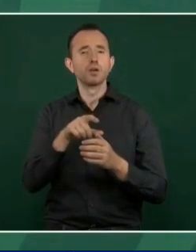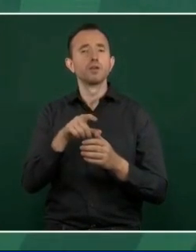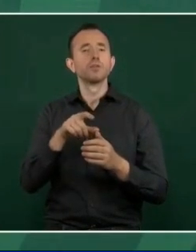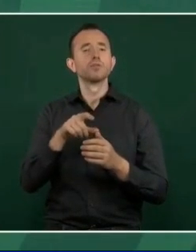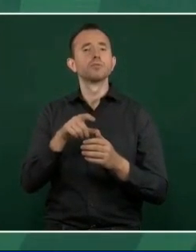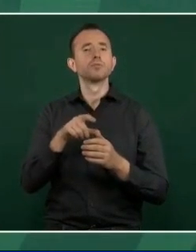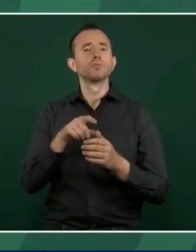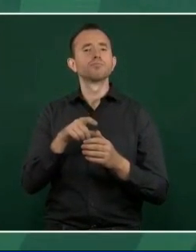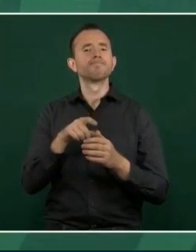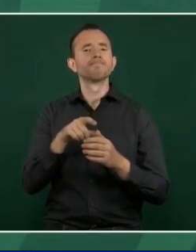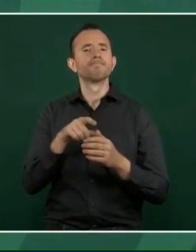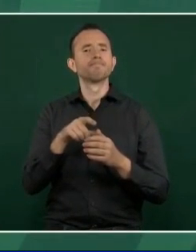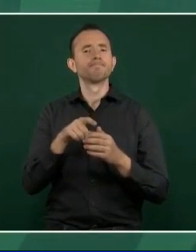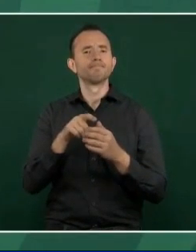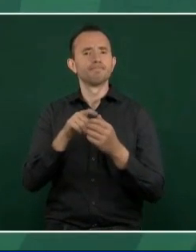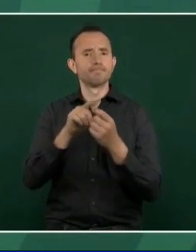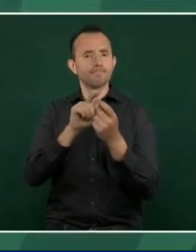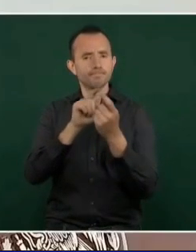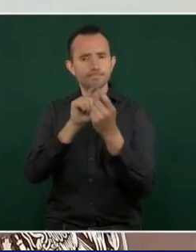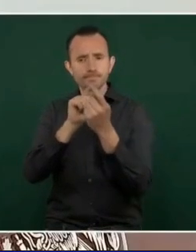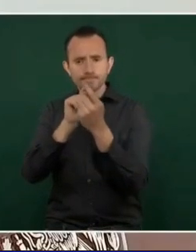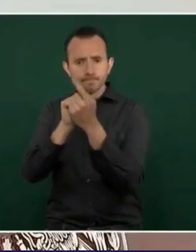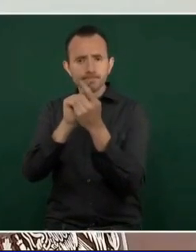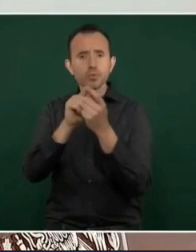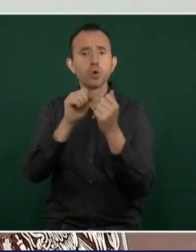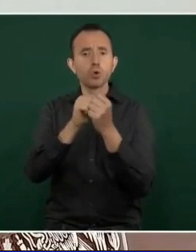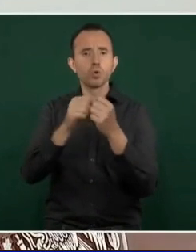y al Poder Judicial